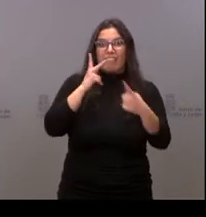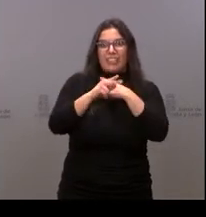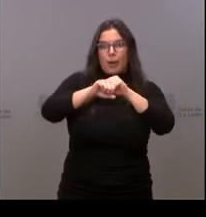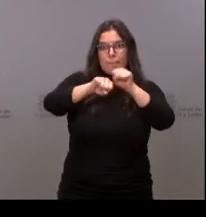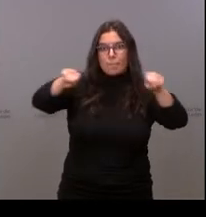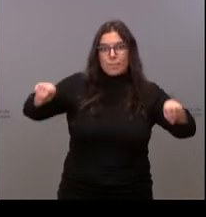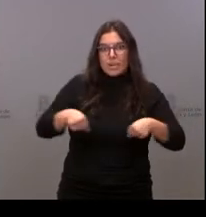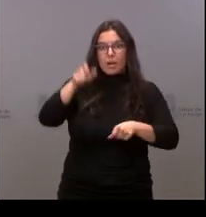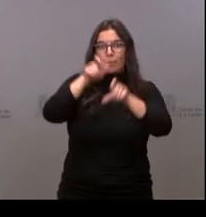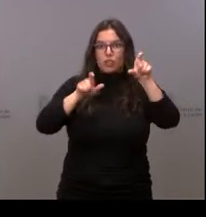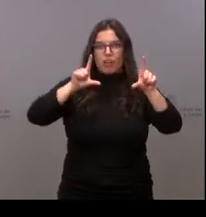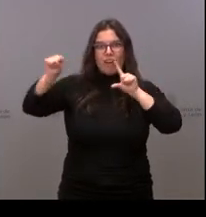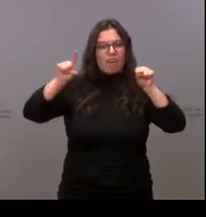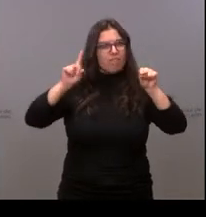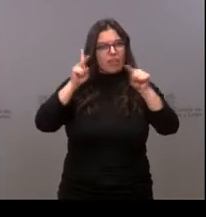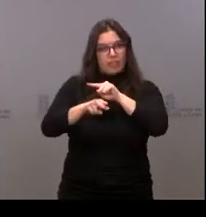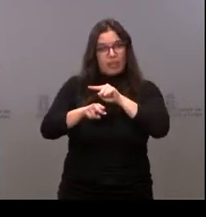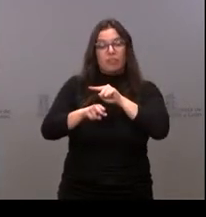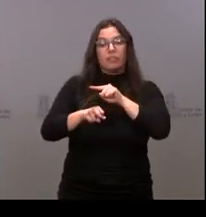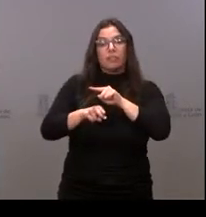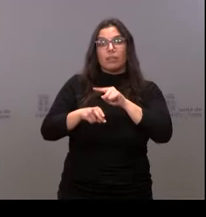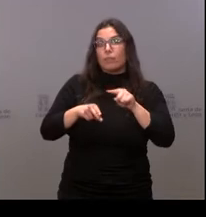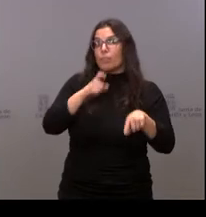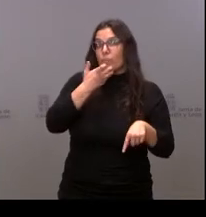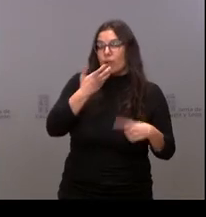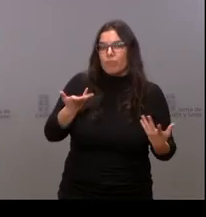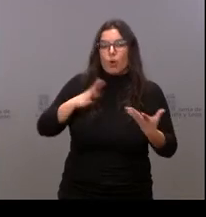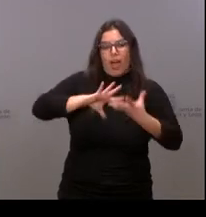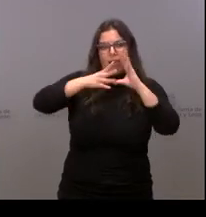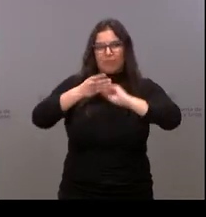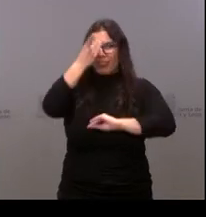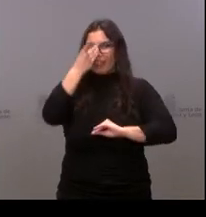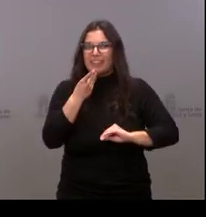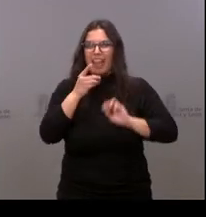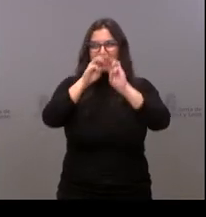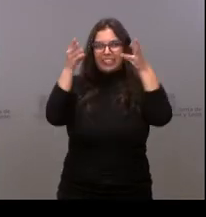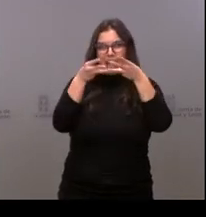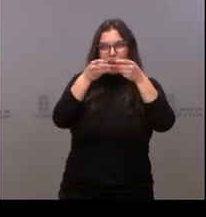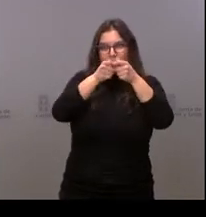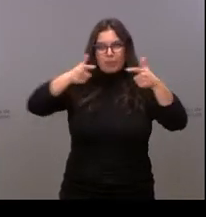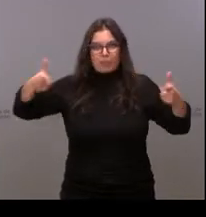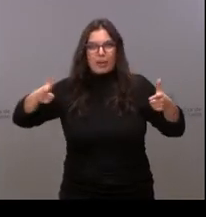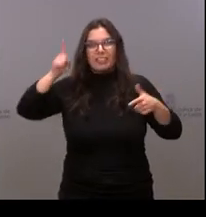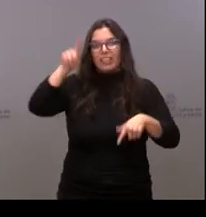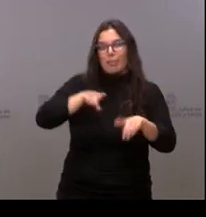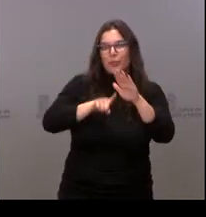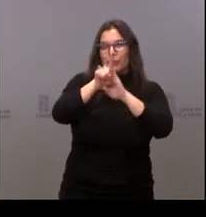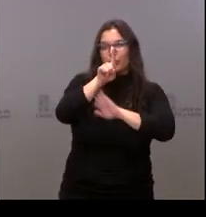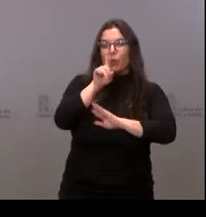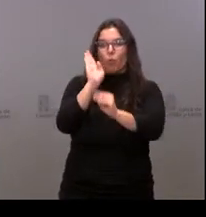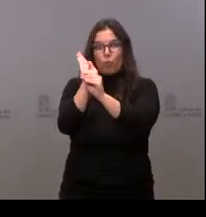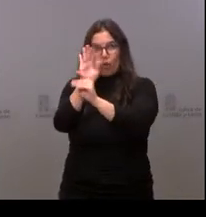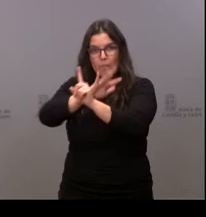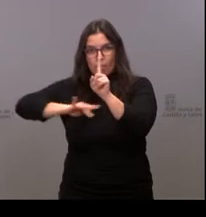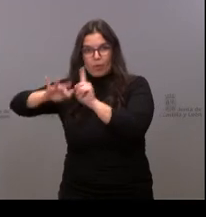desde la digitalización, que es una de las demandas, también desde el crecimiento sostenible y por supuesto la